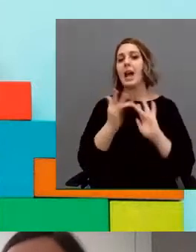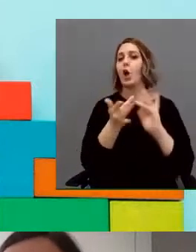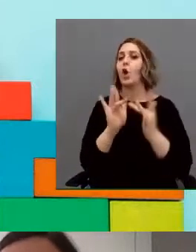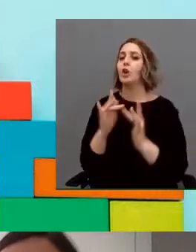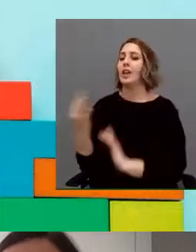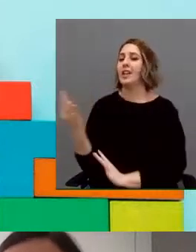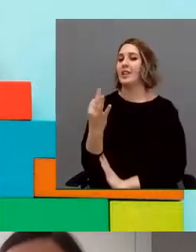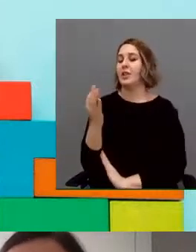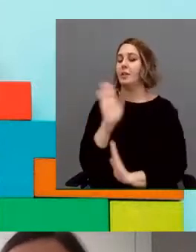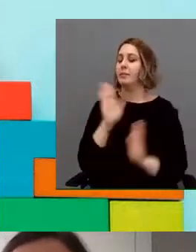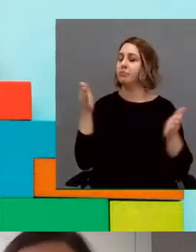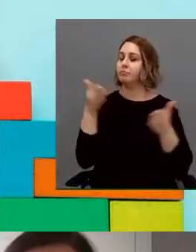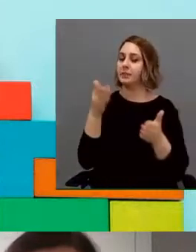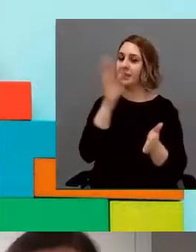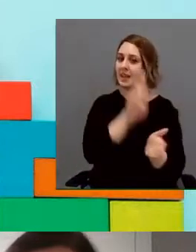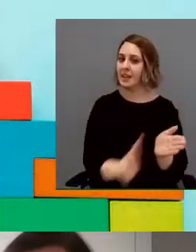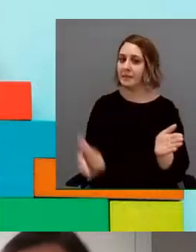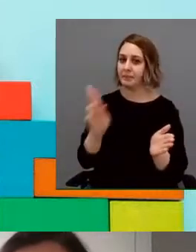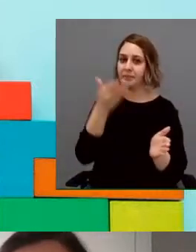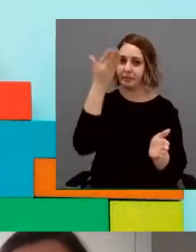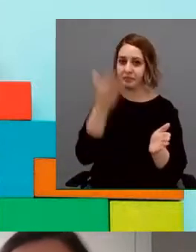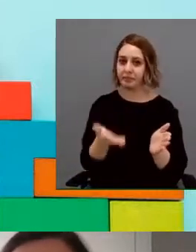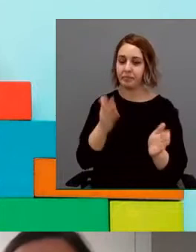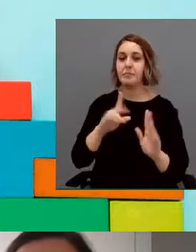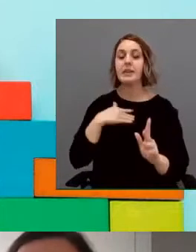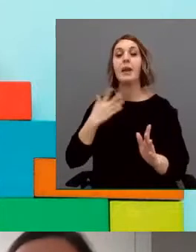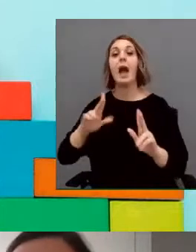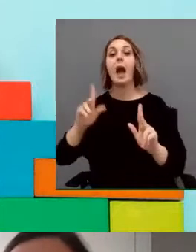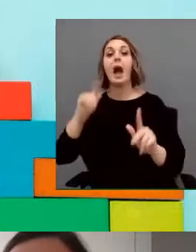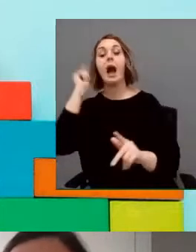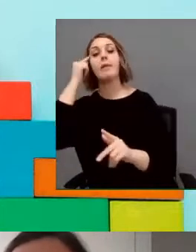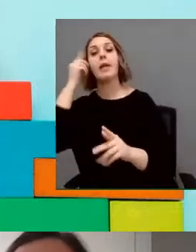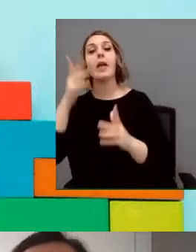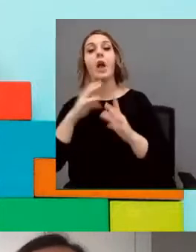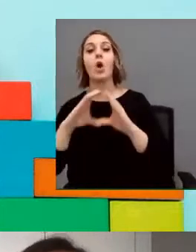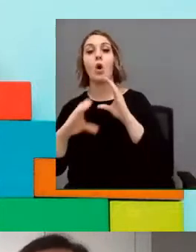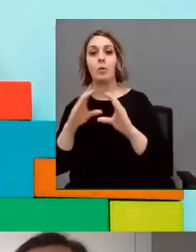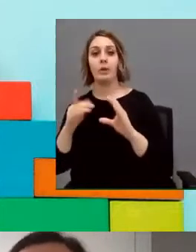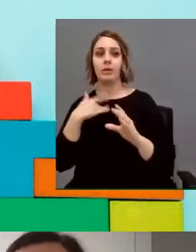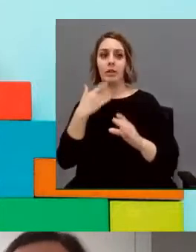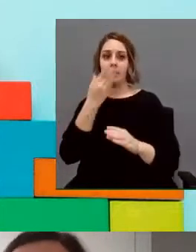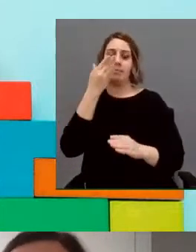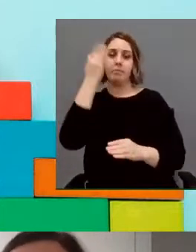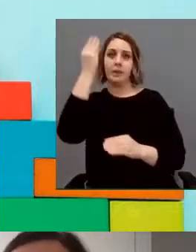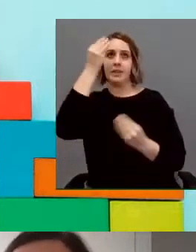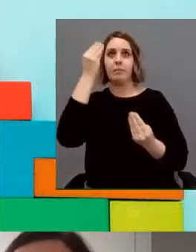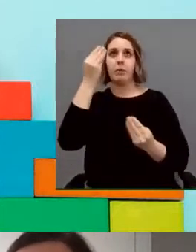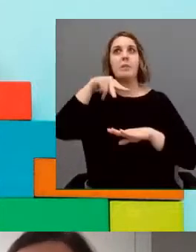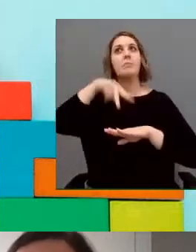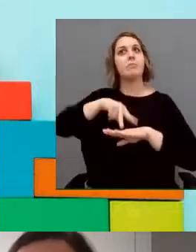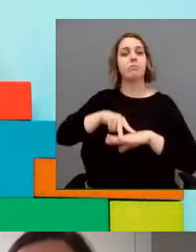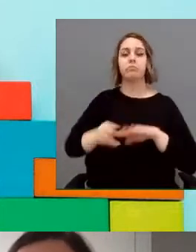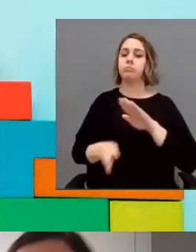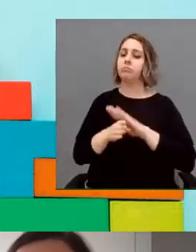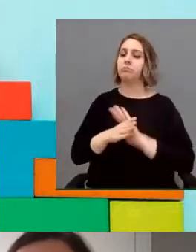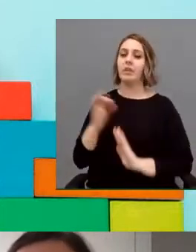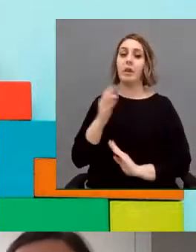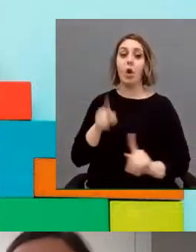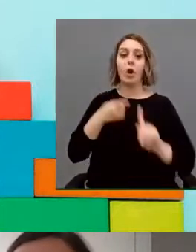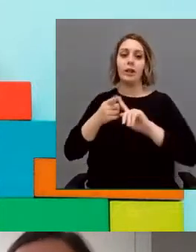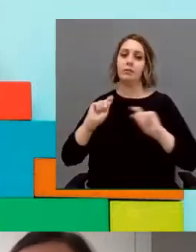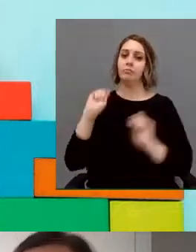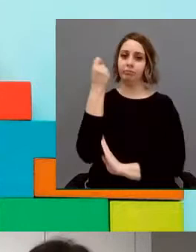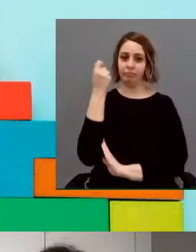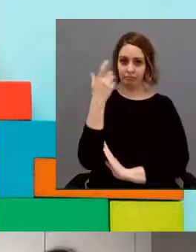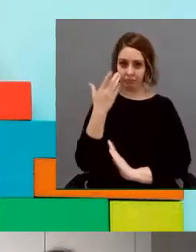y en las habilidades comunicativas. Y consideramos que era importante mantener la responsabilidad para poderlo trabajar